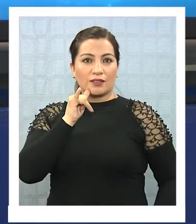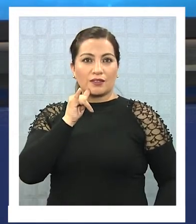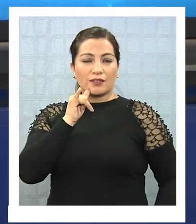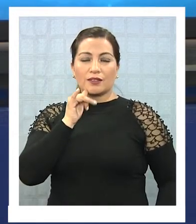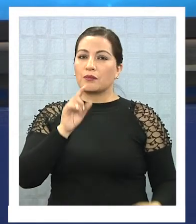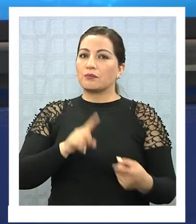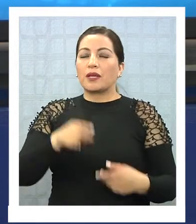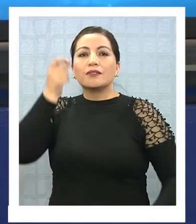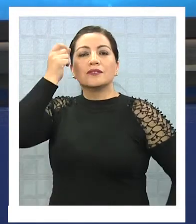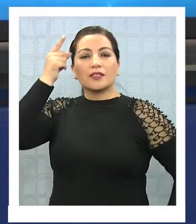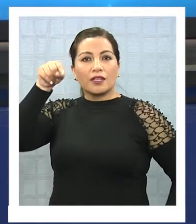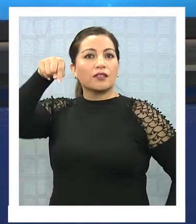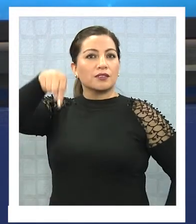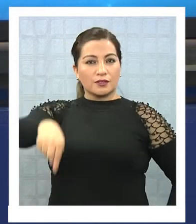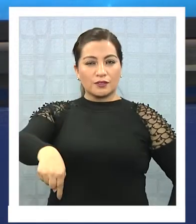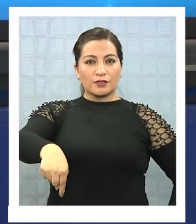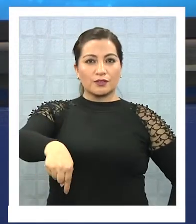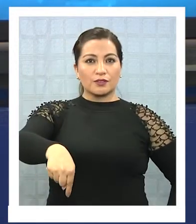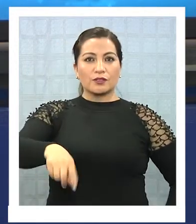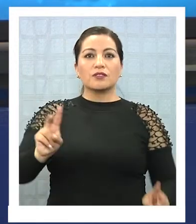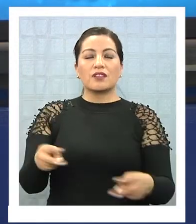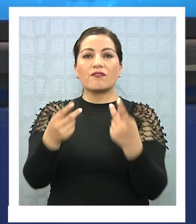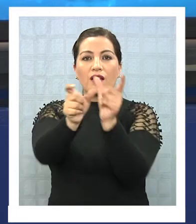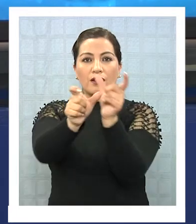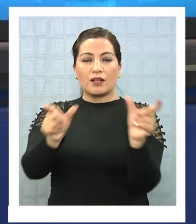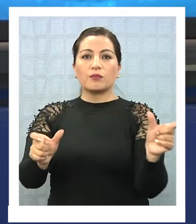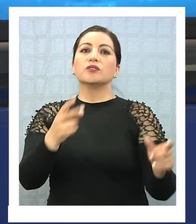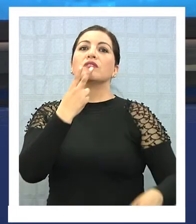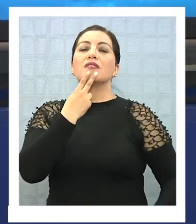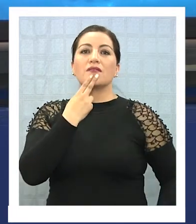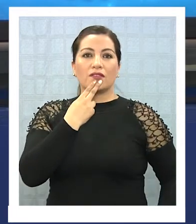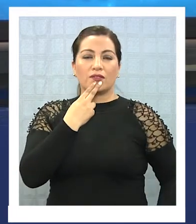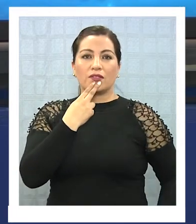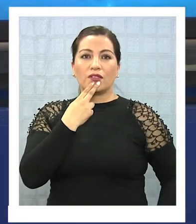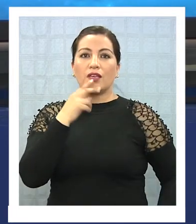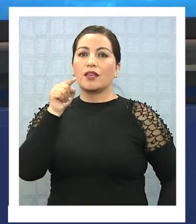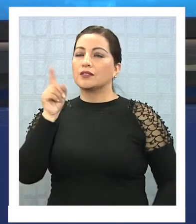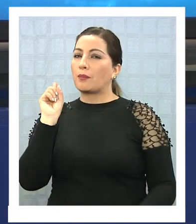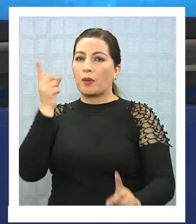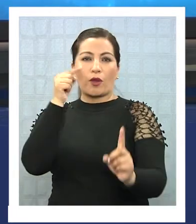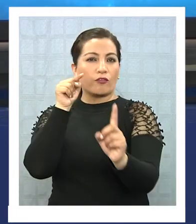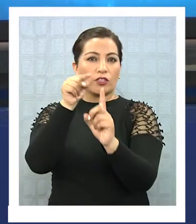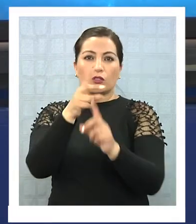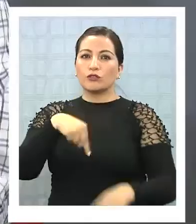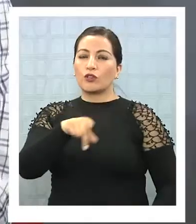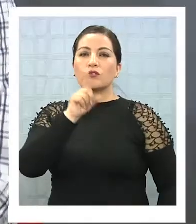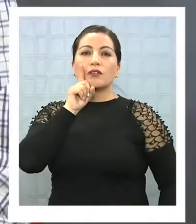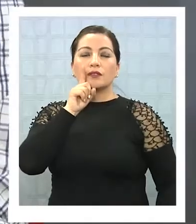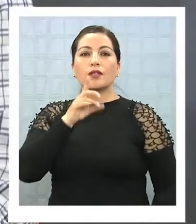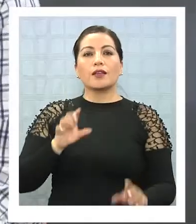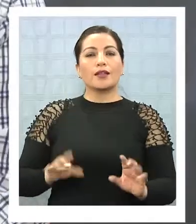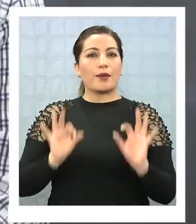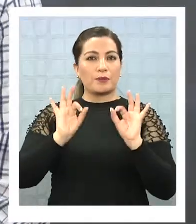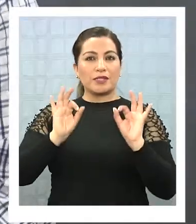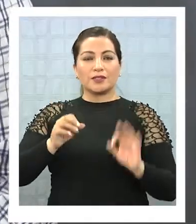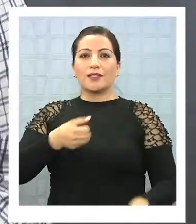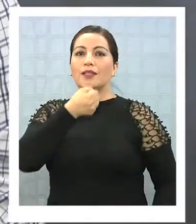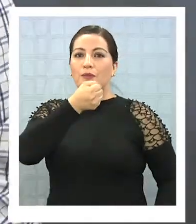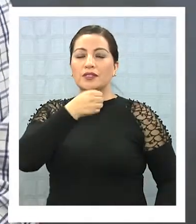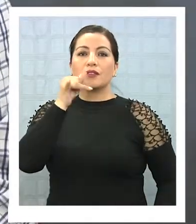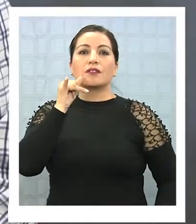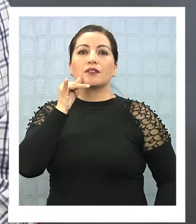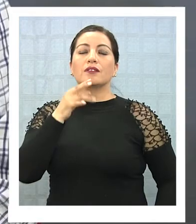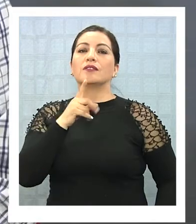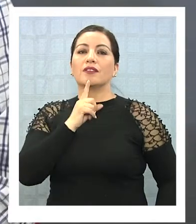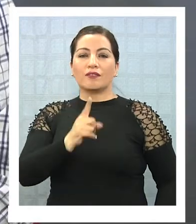entender que esto es para salvar la vida de las personas y ese es el principal objetivo que nosotros tenemos. Especial de Prensa, Enrique Televisión, en